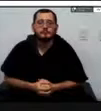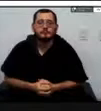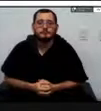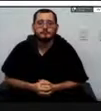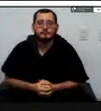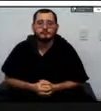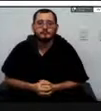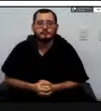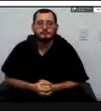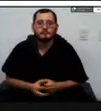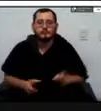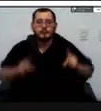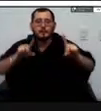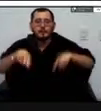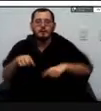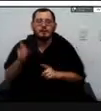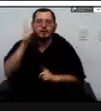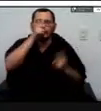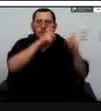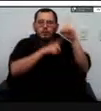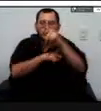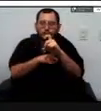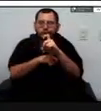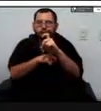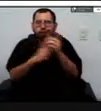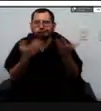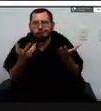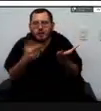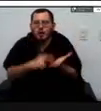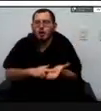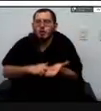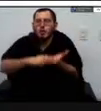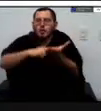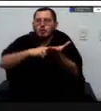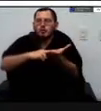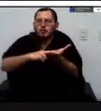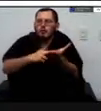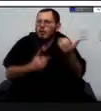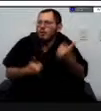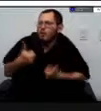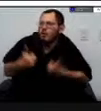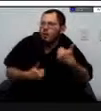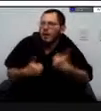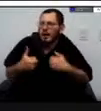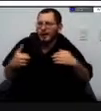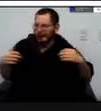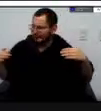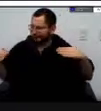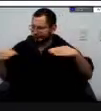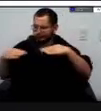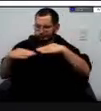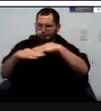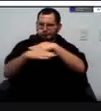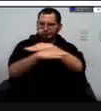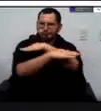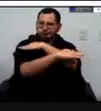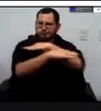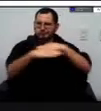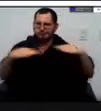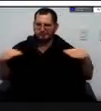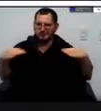nuevamente las vías que que que sufrieron muchísimo daño totalmente fueron